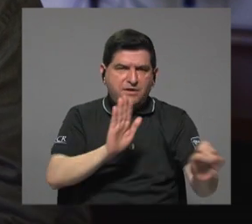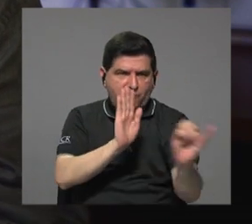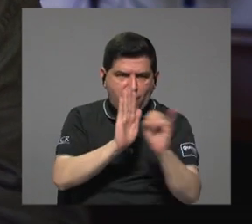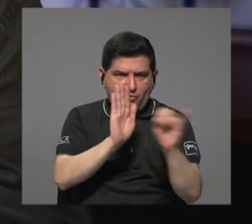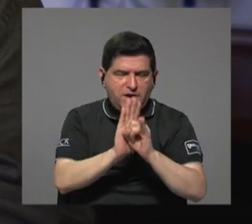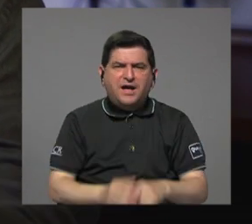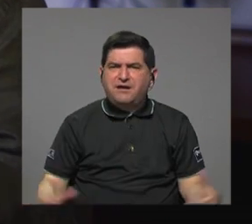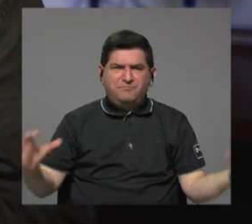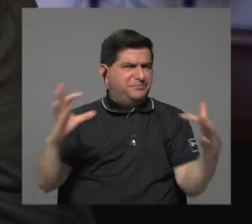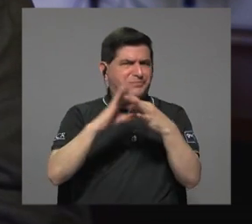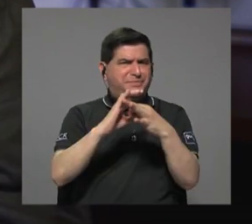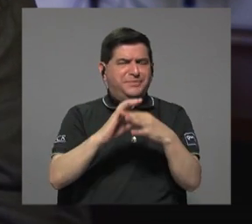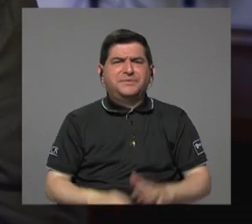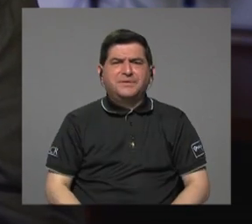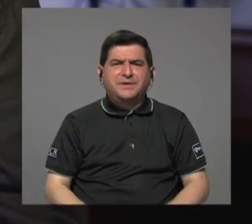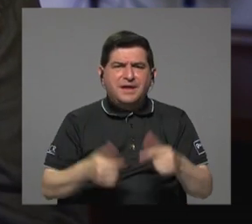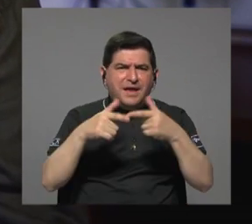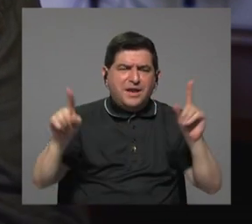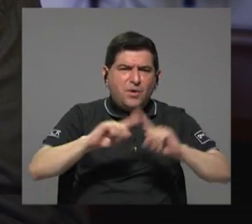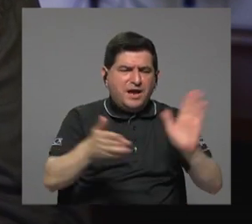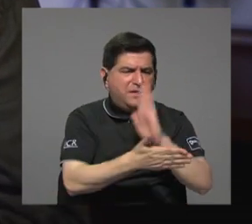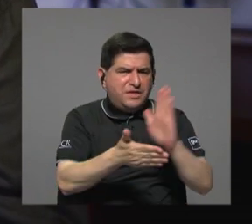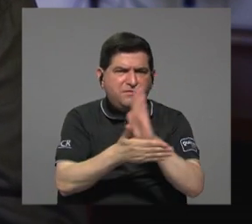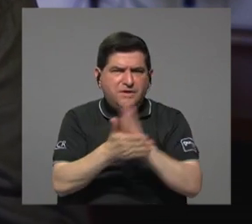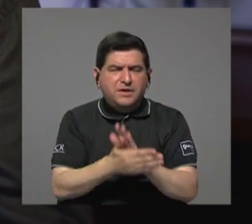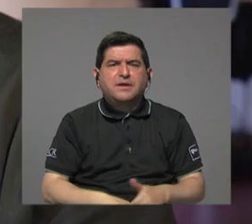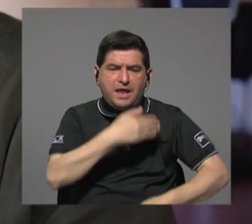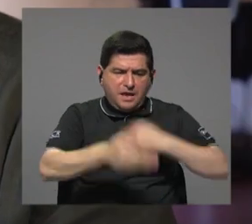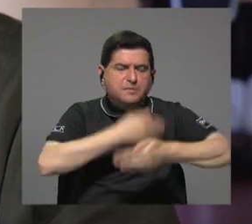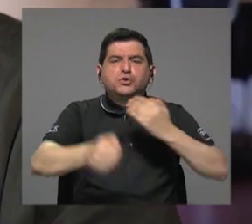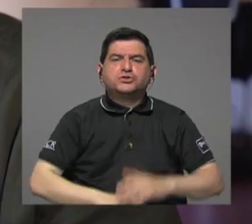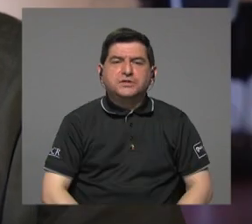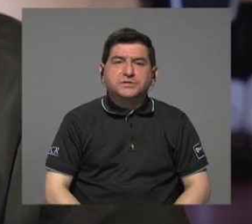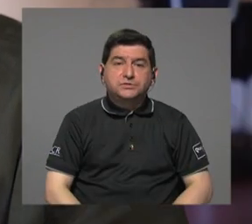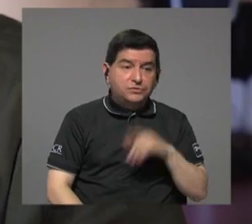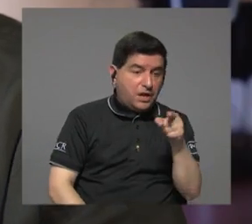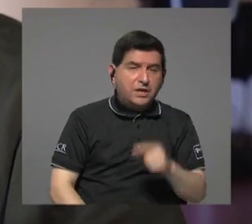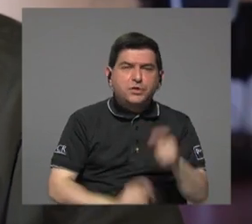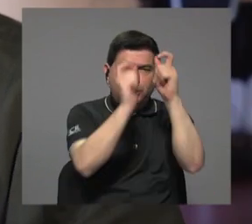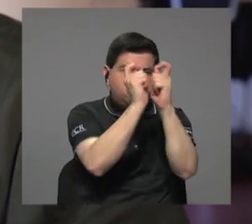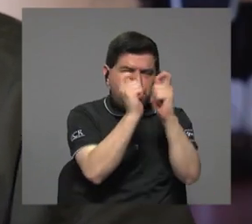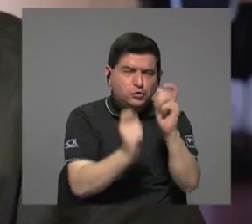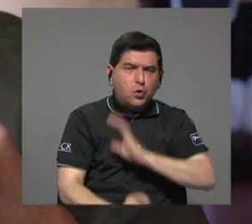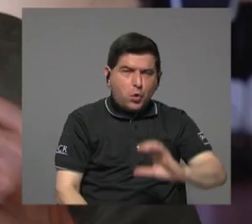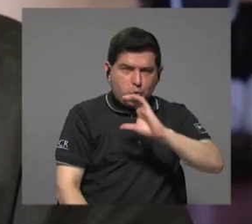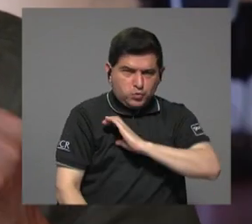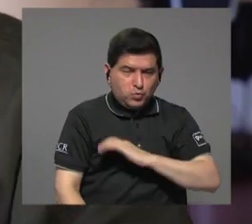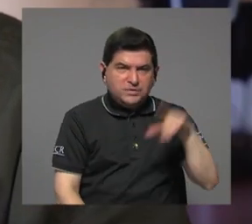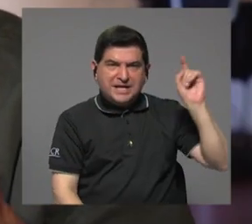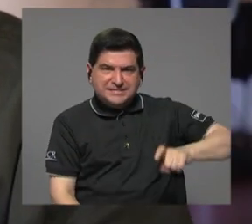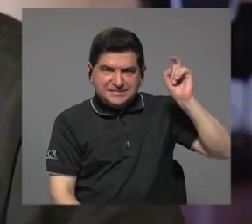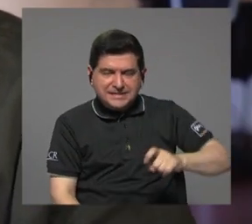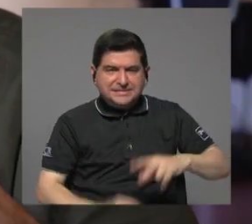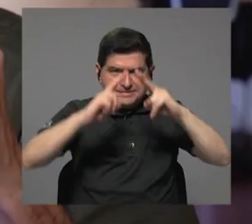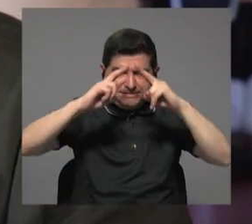una discordancia entre el lenguaje de varios documentos del primer proceso. Estos detallaban conductas que debieron